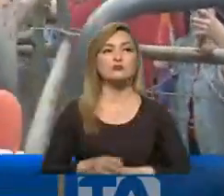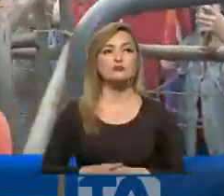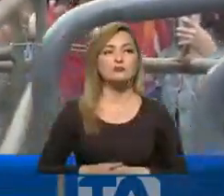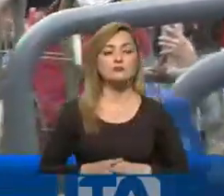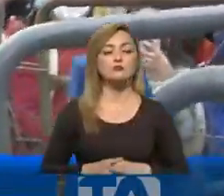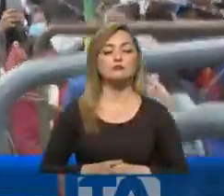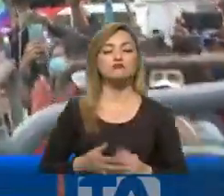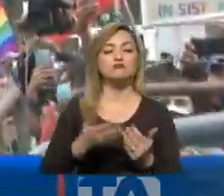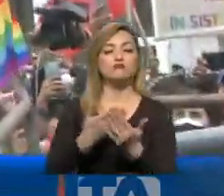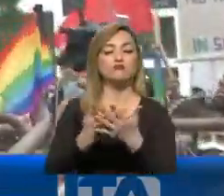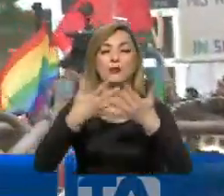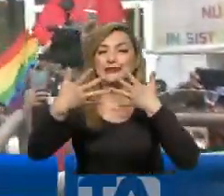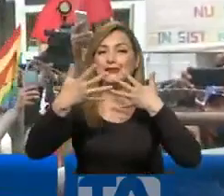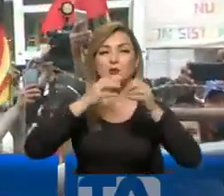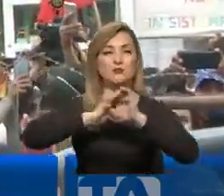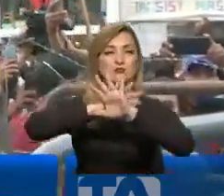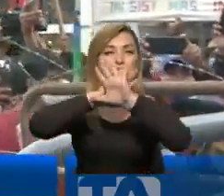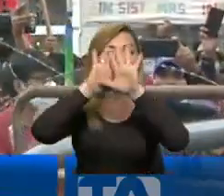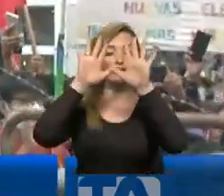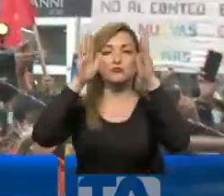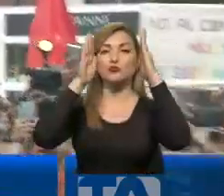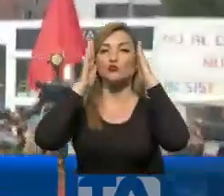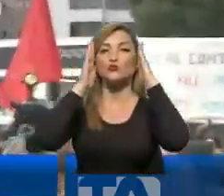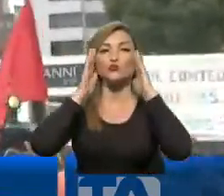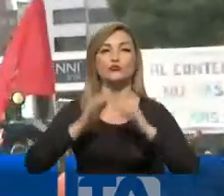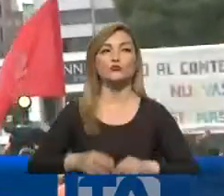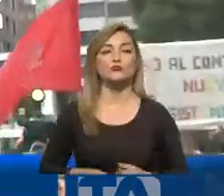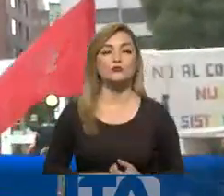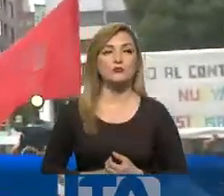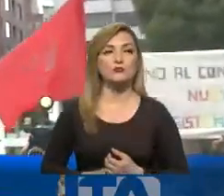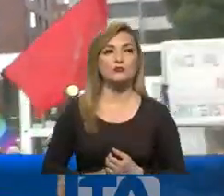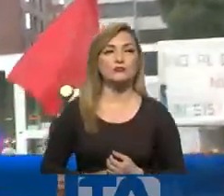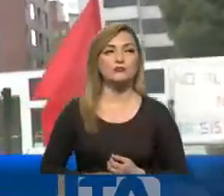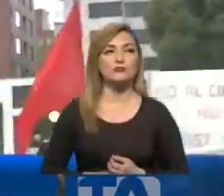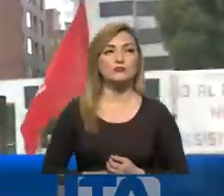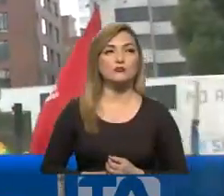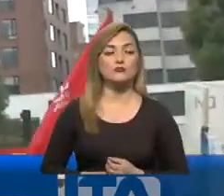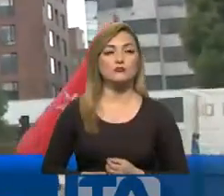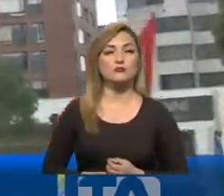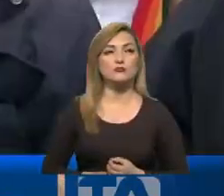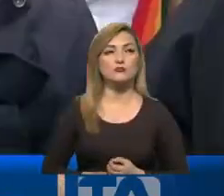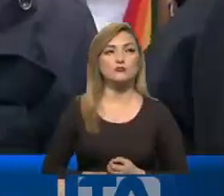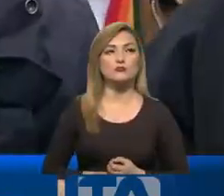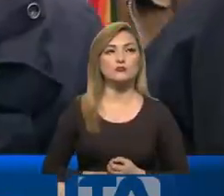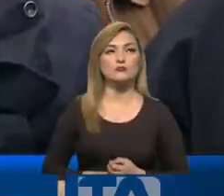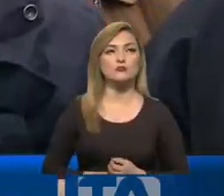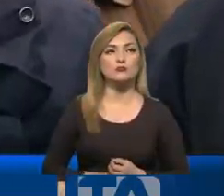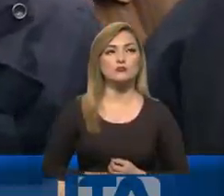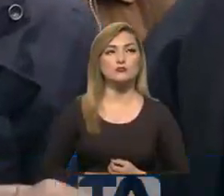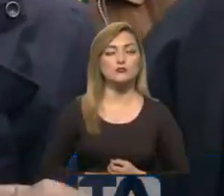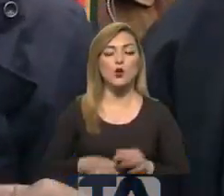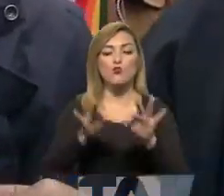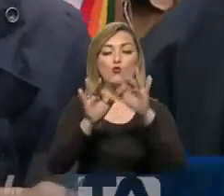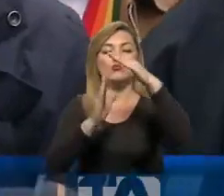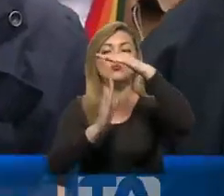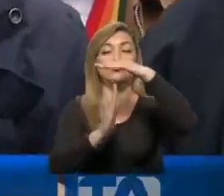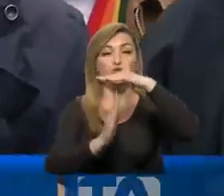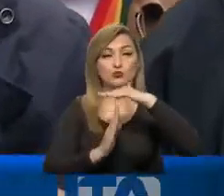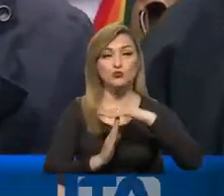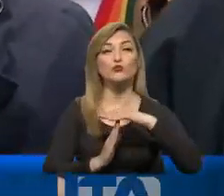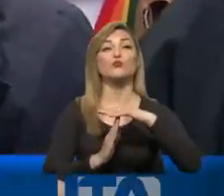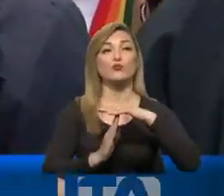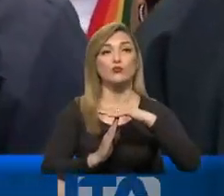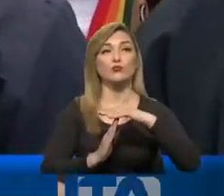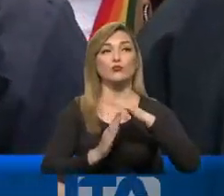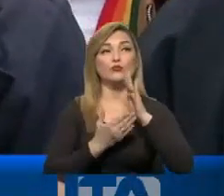transparencia fue escuchada. Un pueblo pacífico, hoy una vez